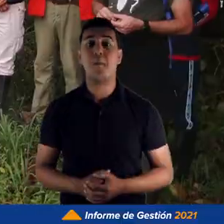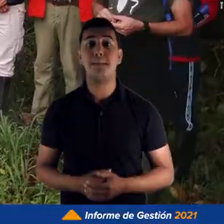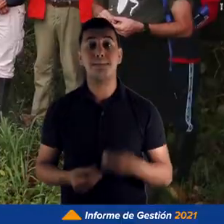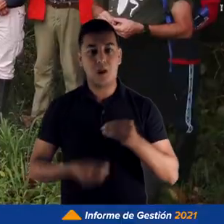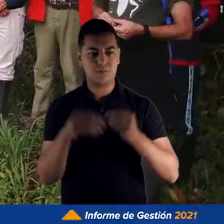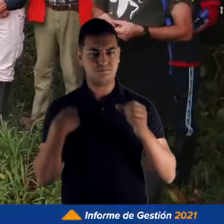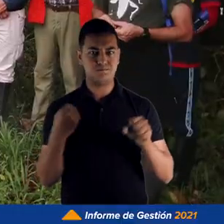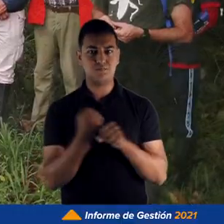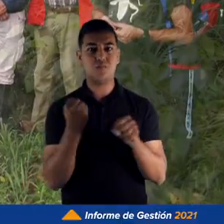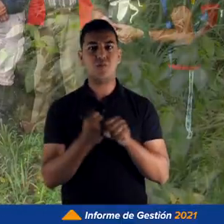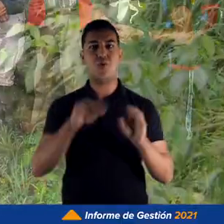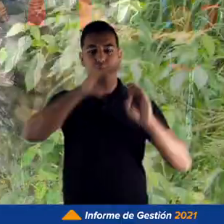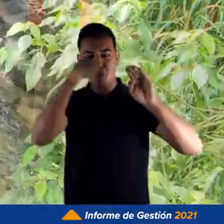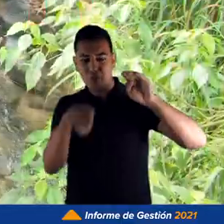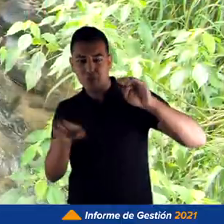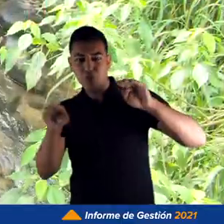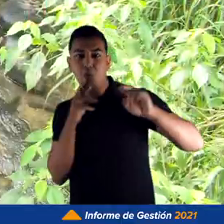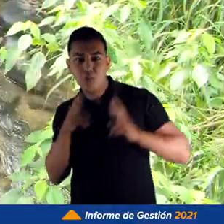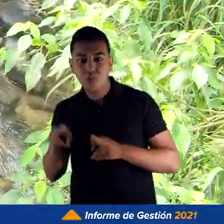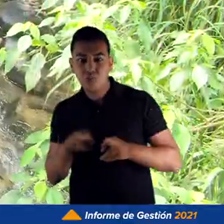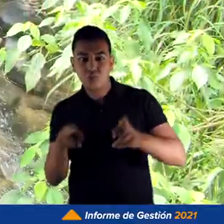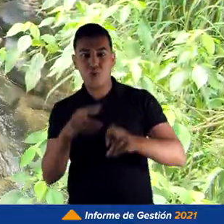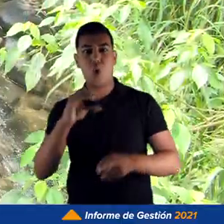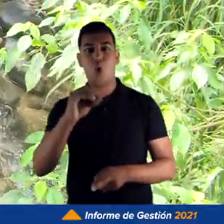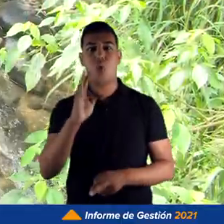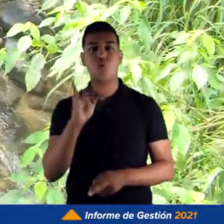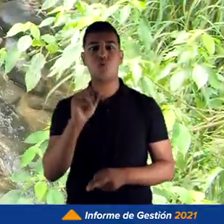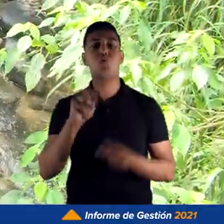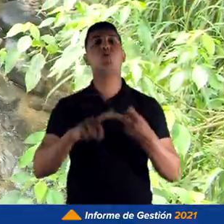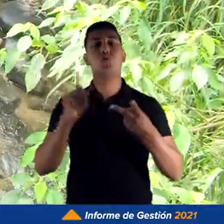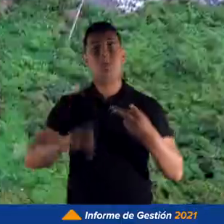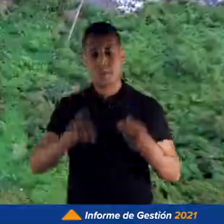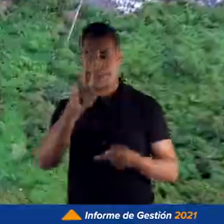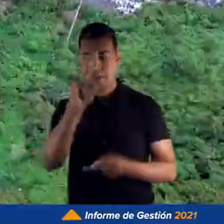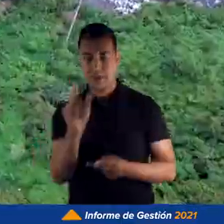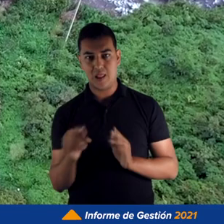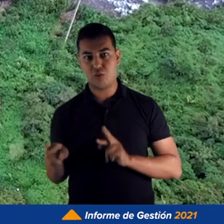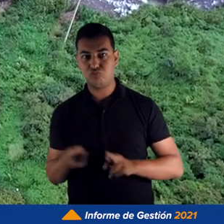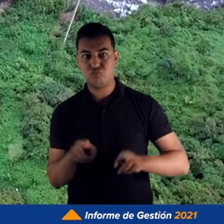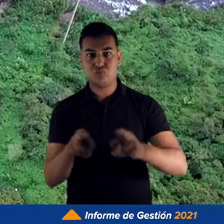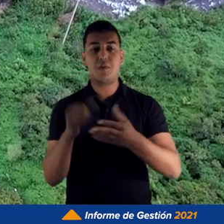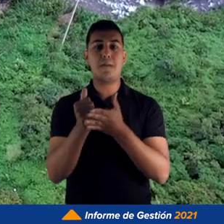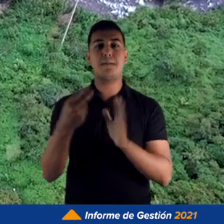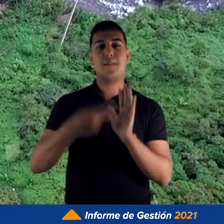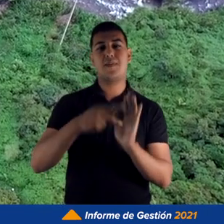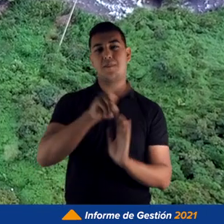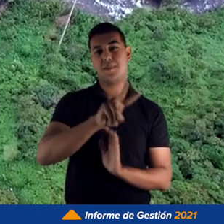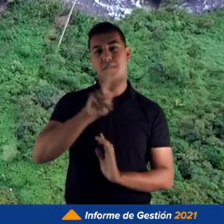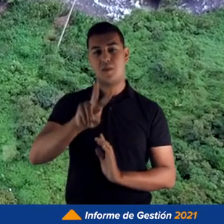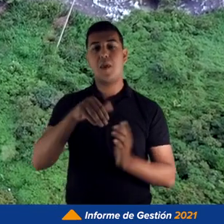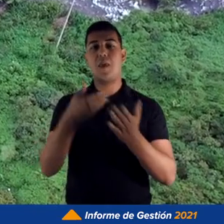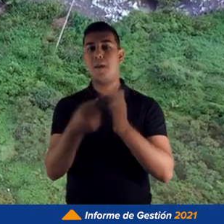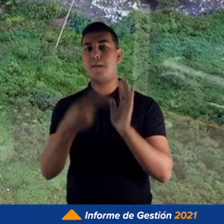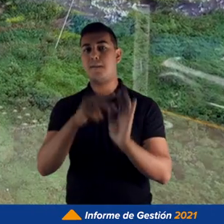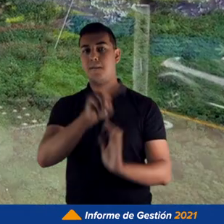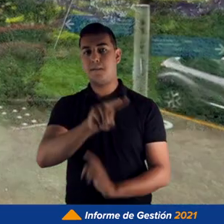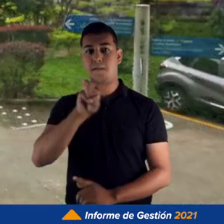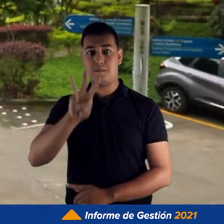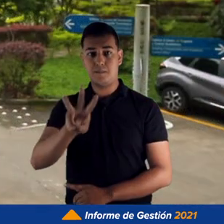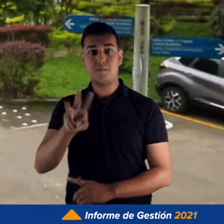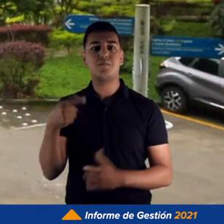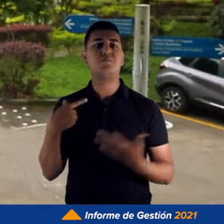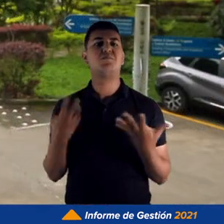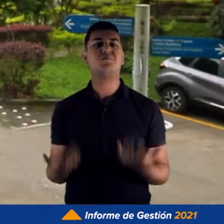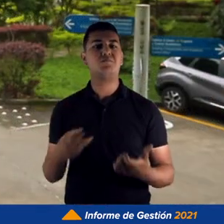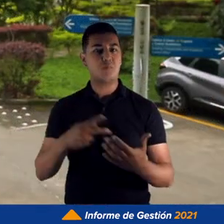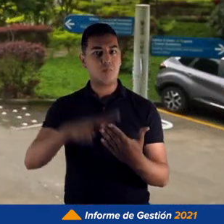Trabajaremos en la cuenca del río Otún y en la cuenca del río Rieseralda durante el año 2022-2023 y